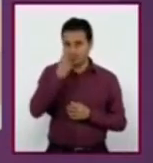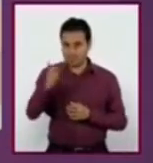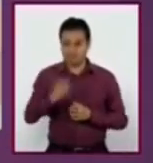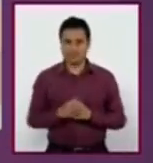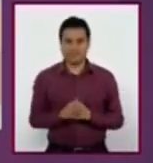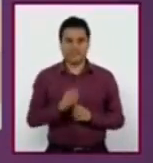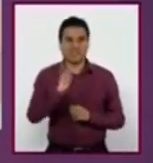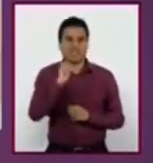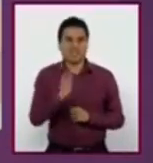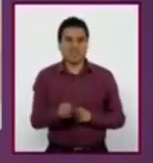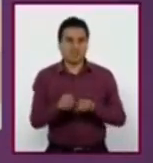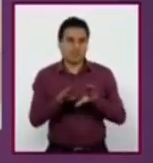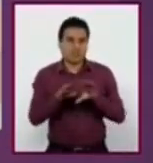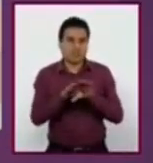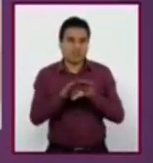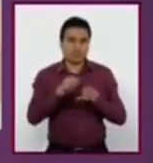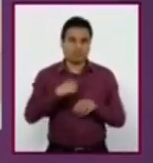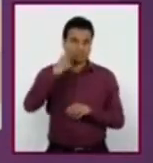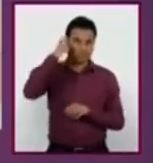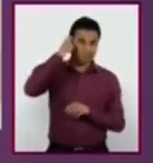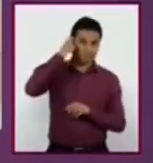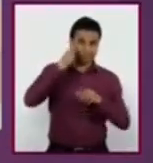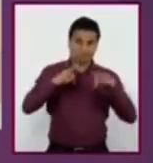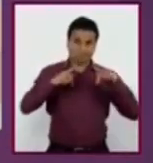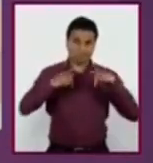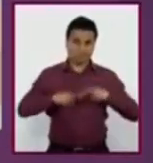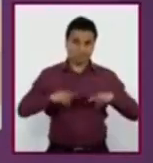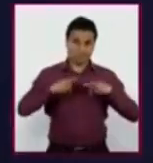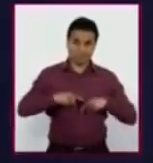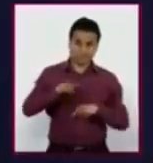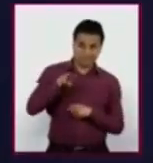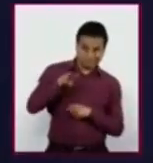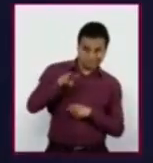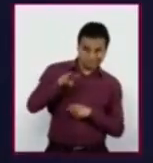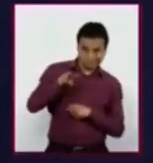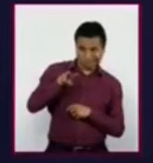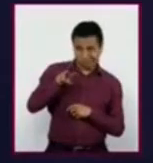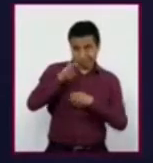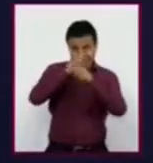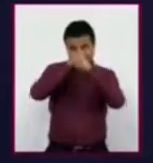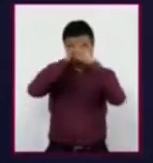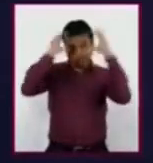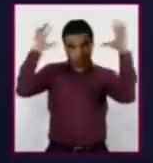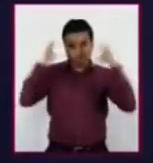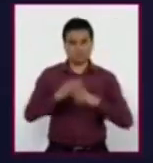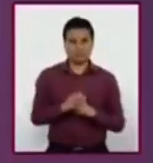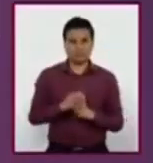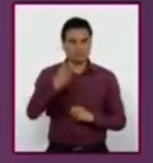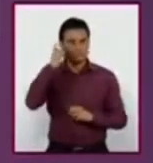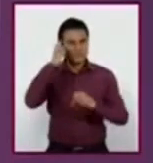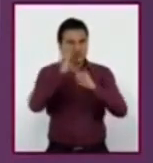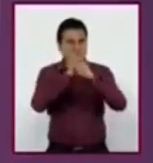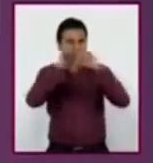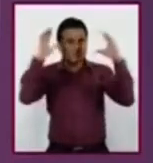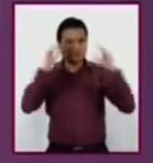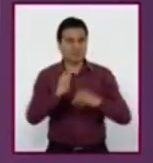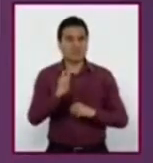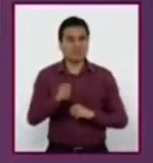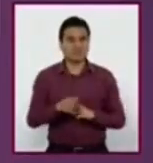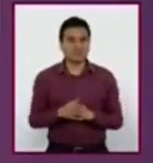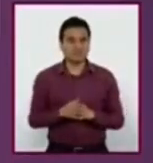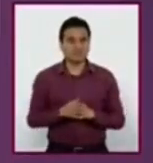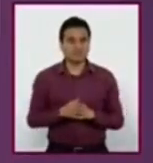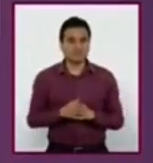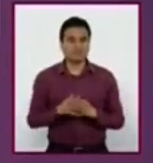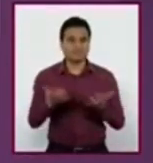cognitiva de una representación social. ¿Qué significa dimensión cognitiva? Dimensión